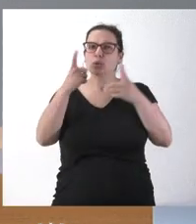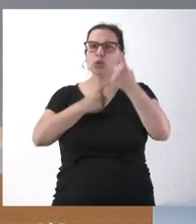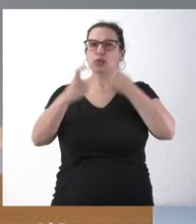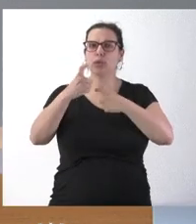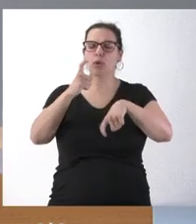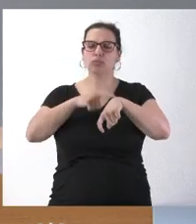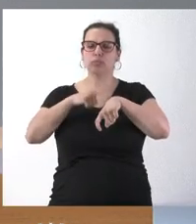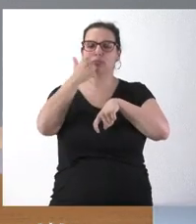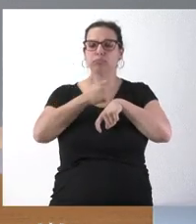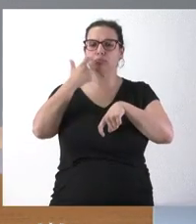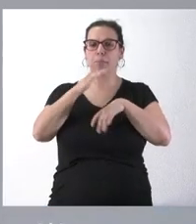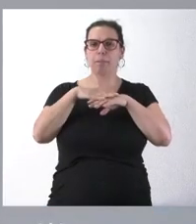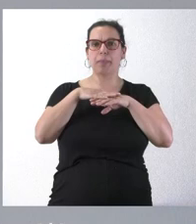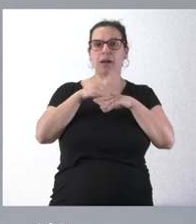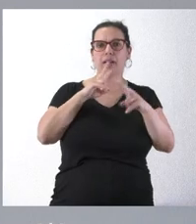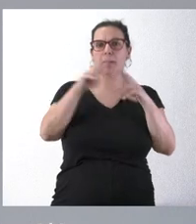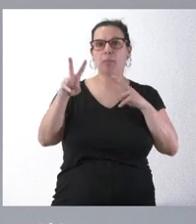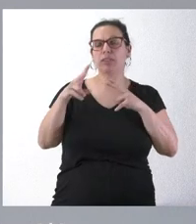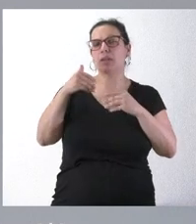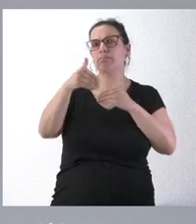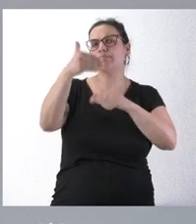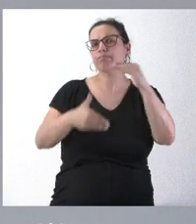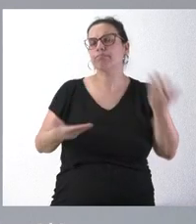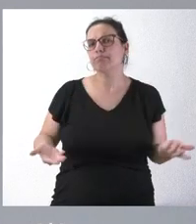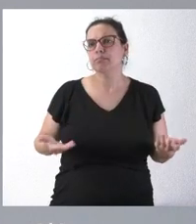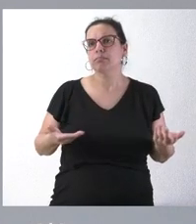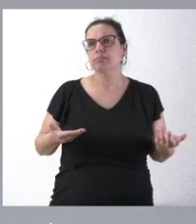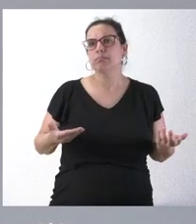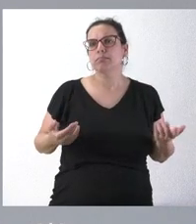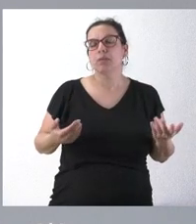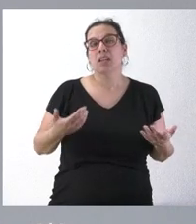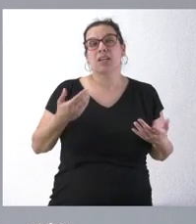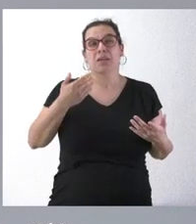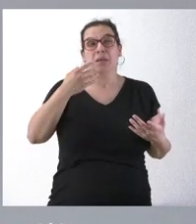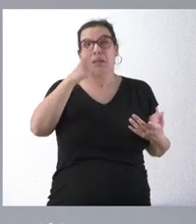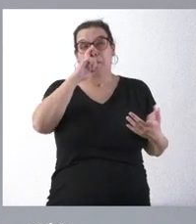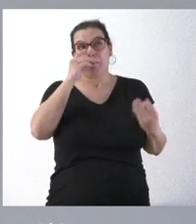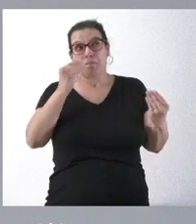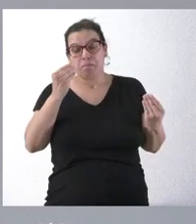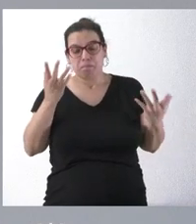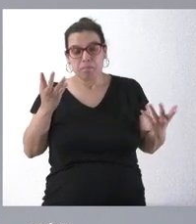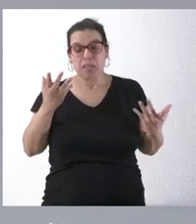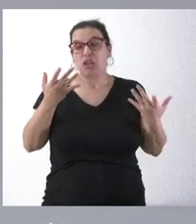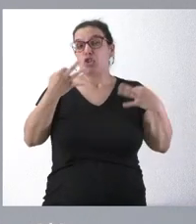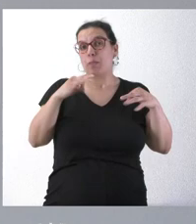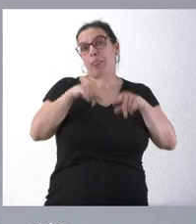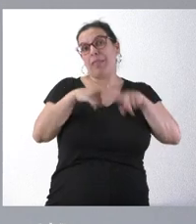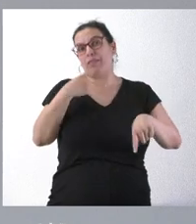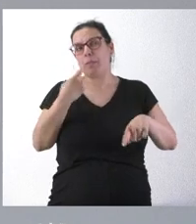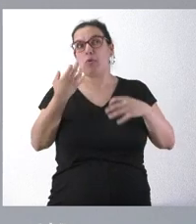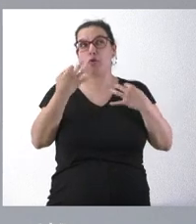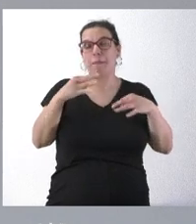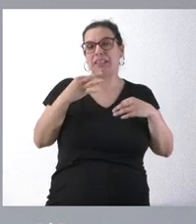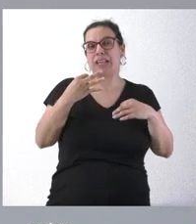como máximo? Pues creo que, si no recuerdo mal, de ordinario, dependiendo de la dificultad, está en 20 días